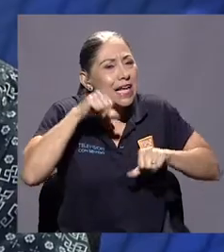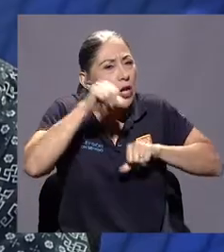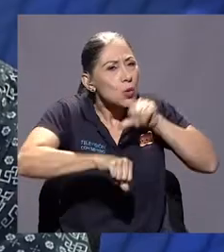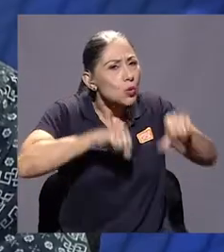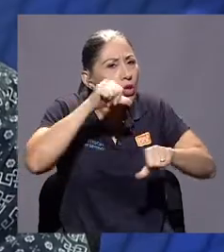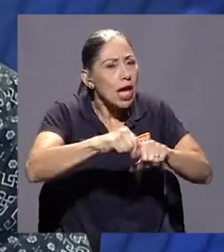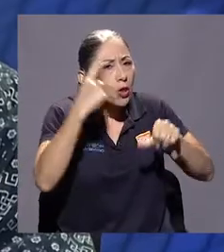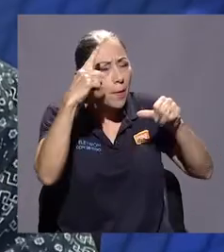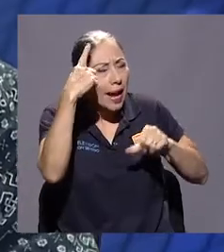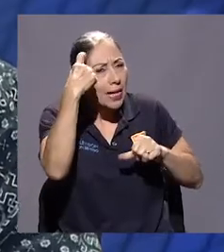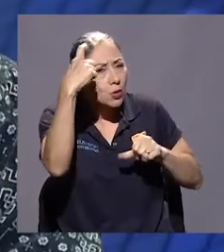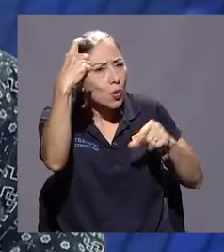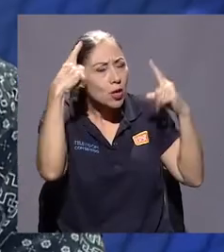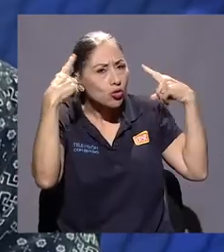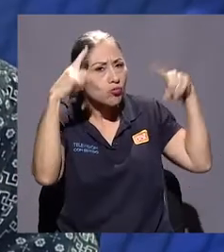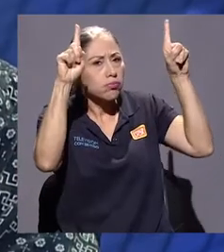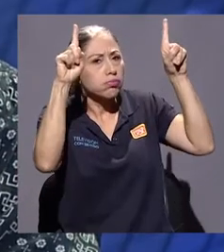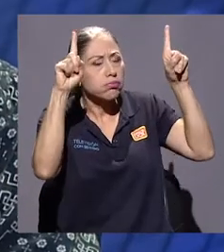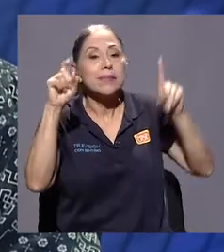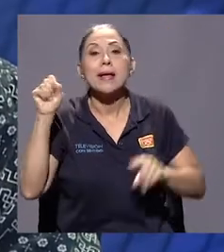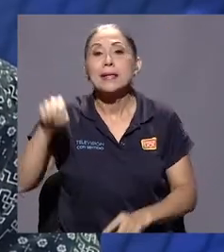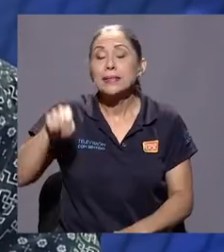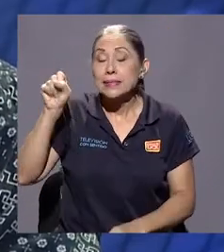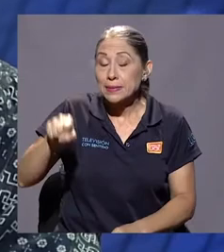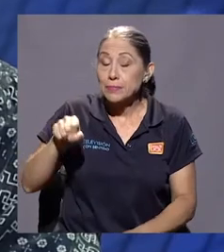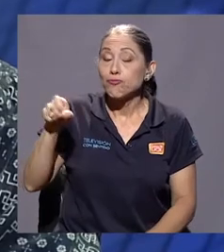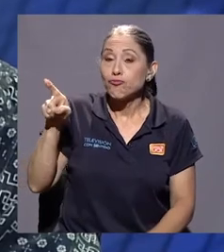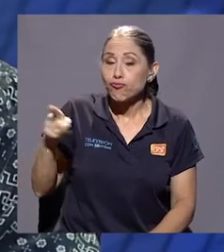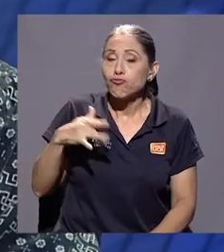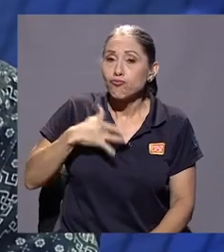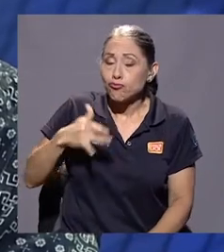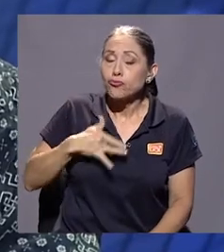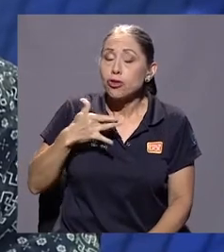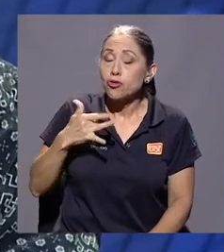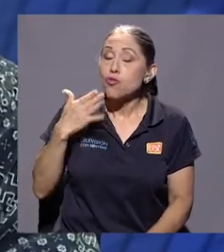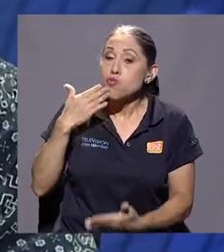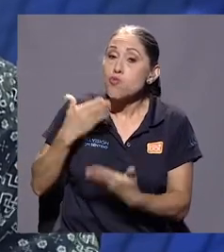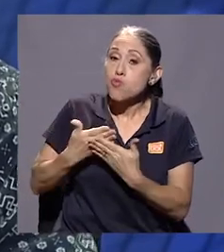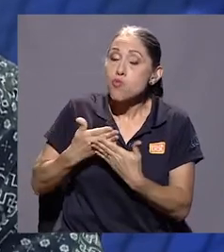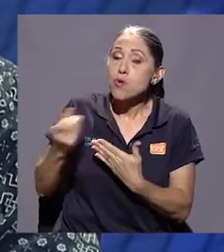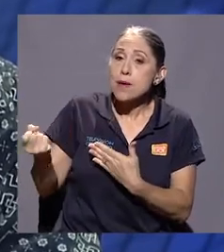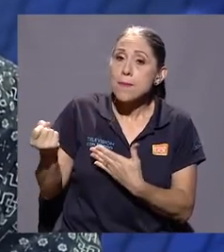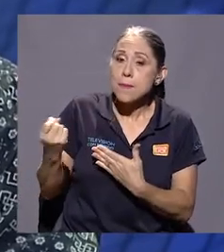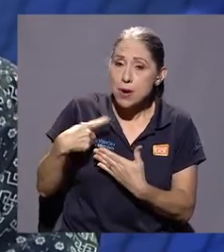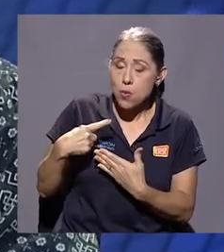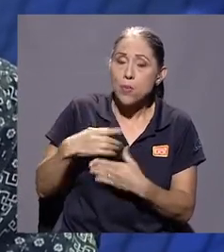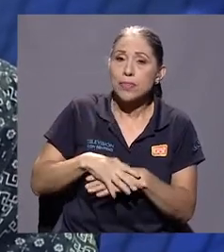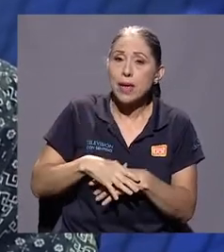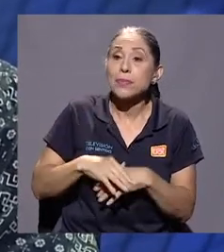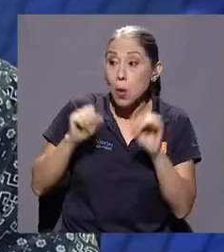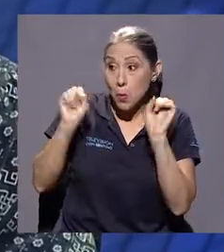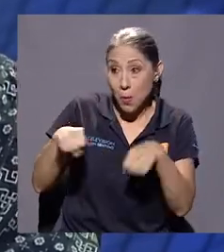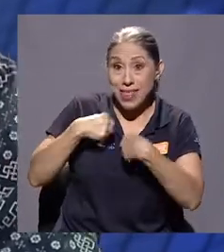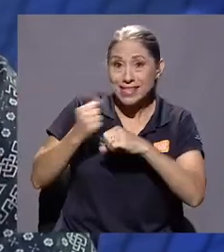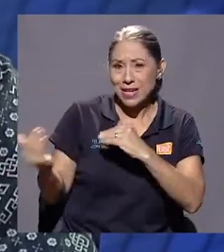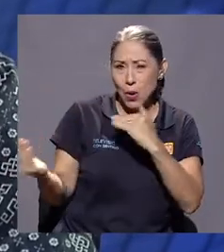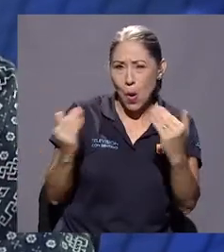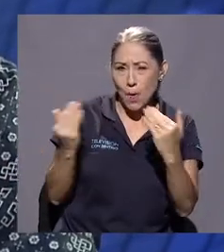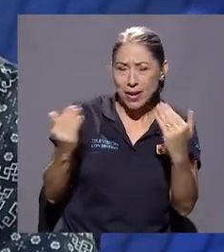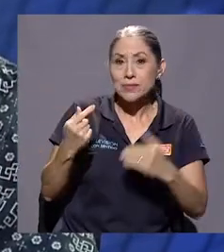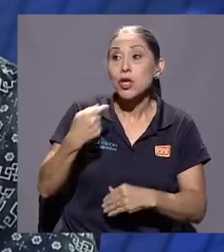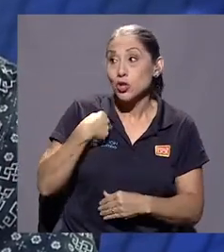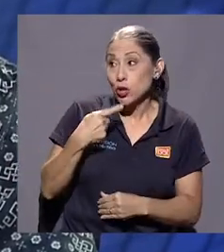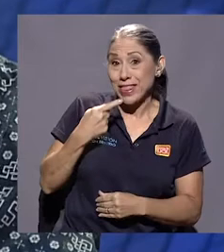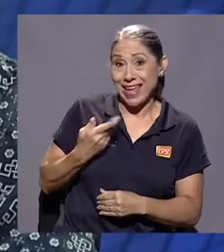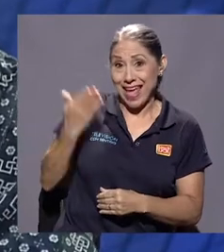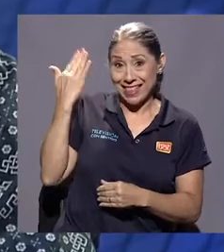Es una muy linda pregunta, la verdad. Siento que podríamos hacer una buena metáfora de esto. Pues yo ahora dije que he